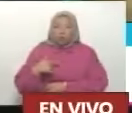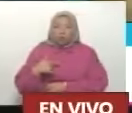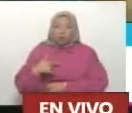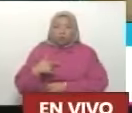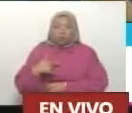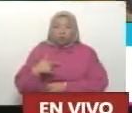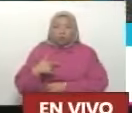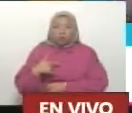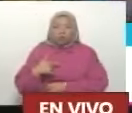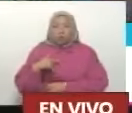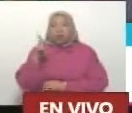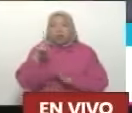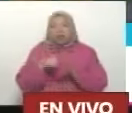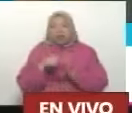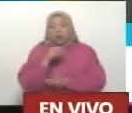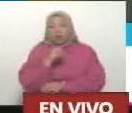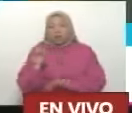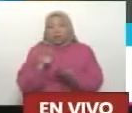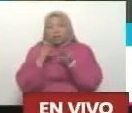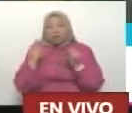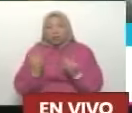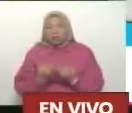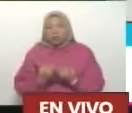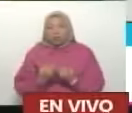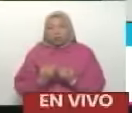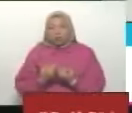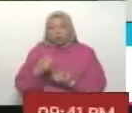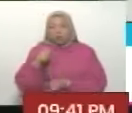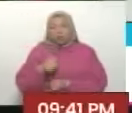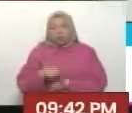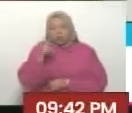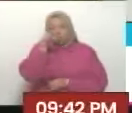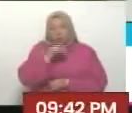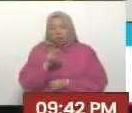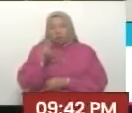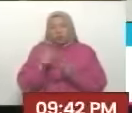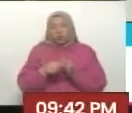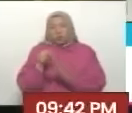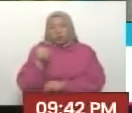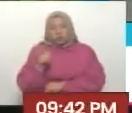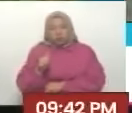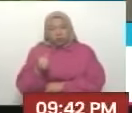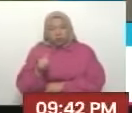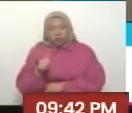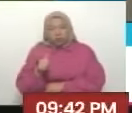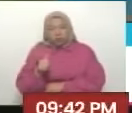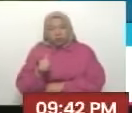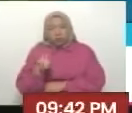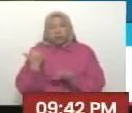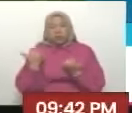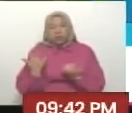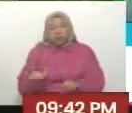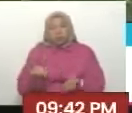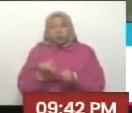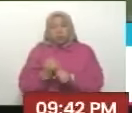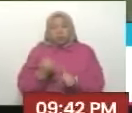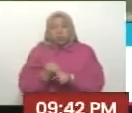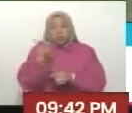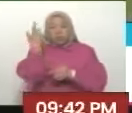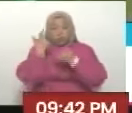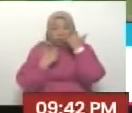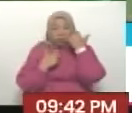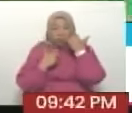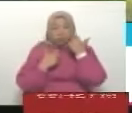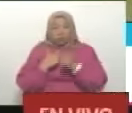mil familias que vinimos aquí en el año 2010. Y desde ese momento lo inauguró el comandante